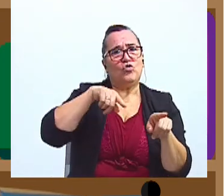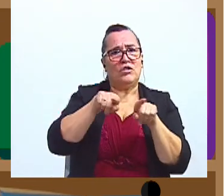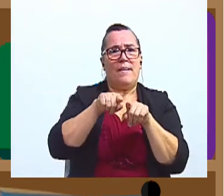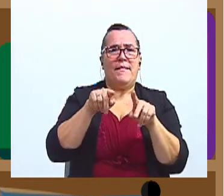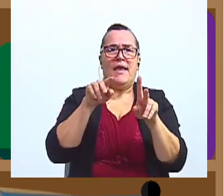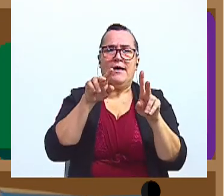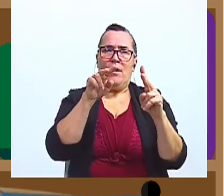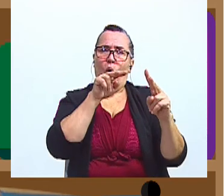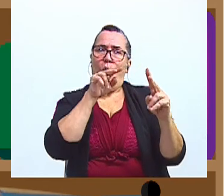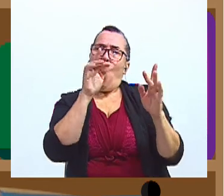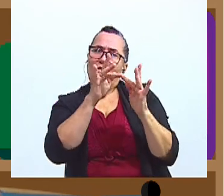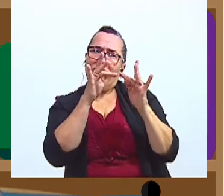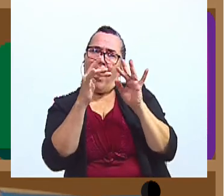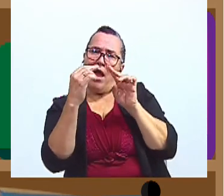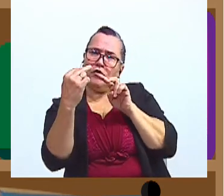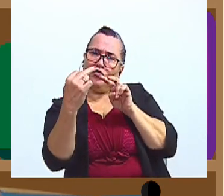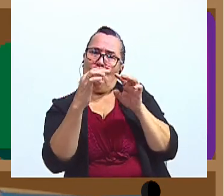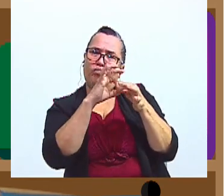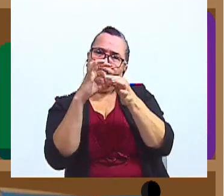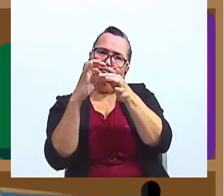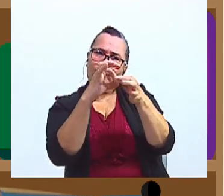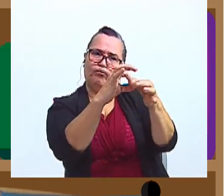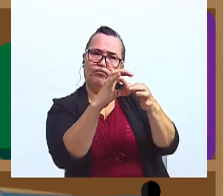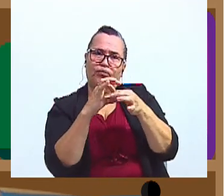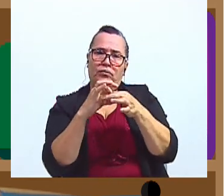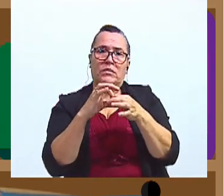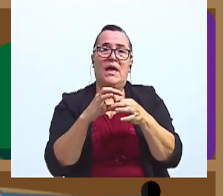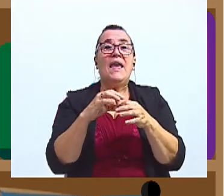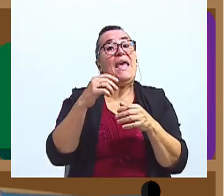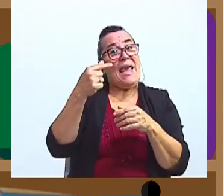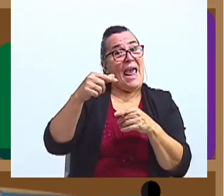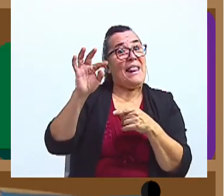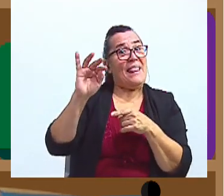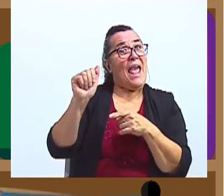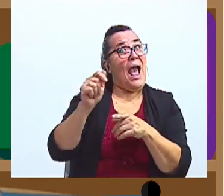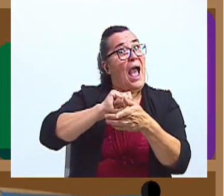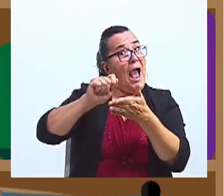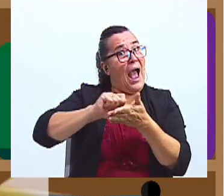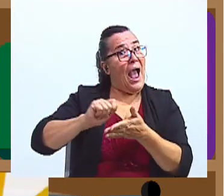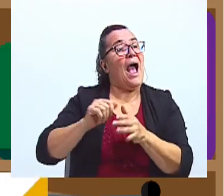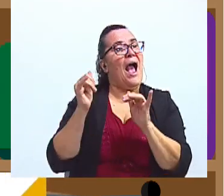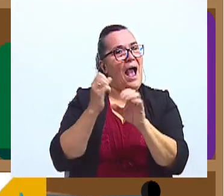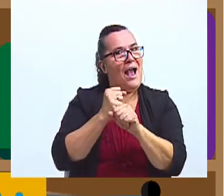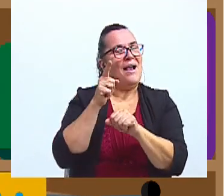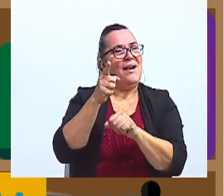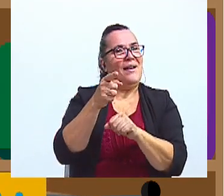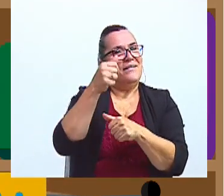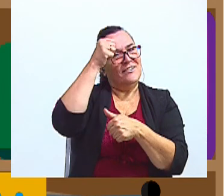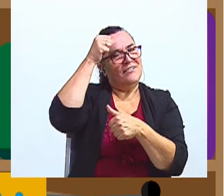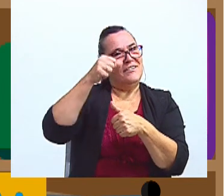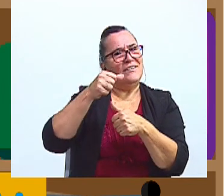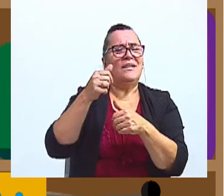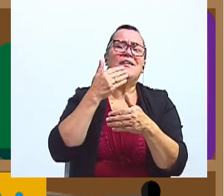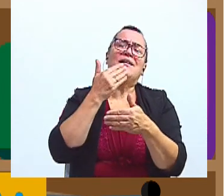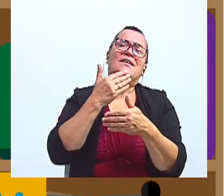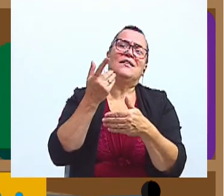pierdan ese contacto y recuerden realizar la GTA. Muchas gracias a todos de nuevo por acompañarnos y que